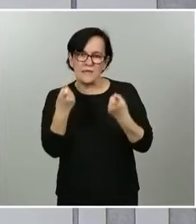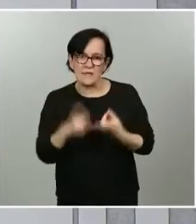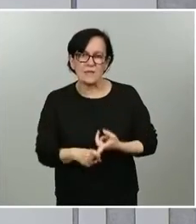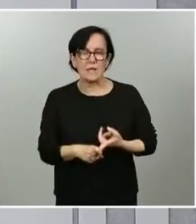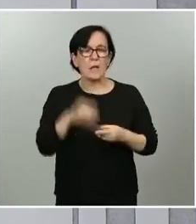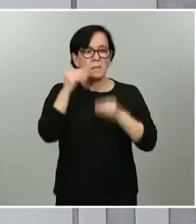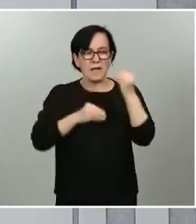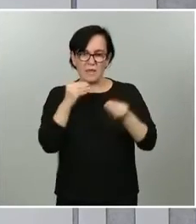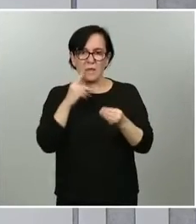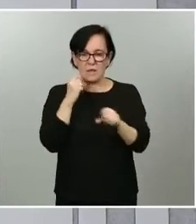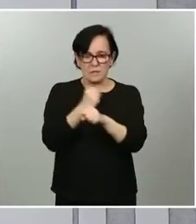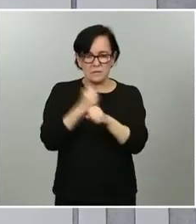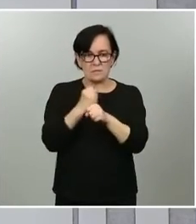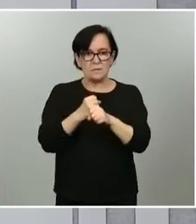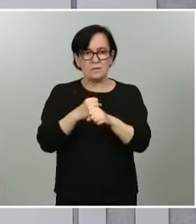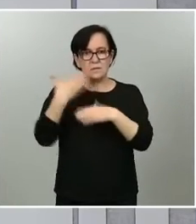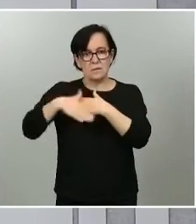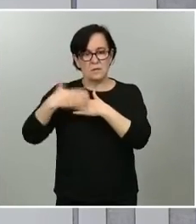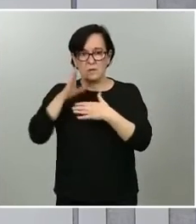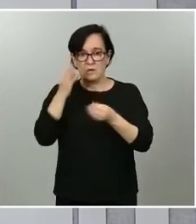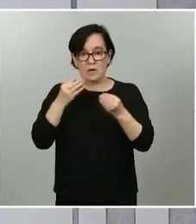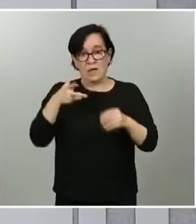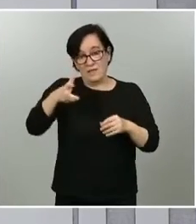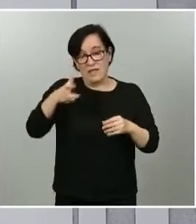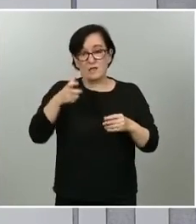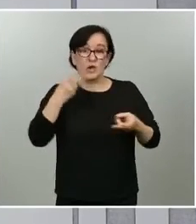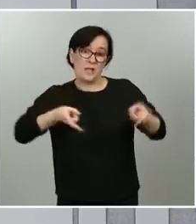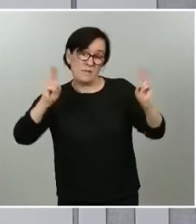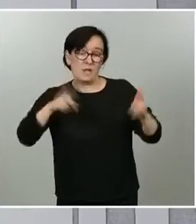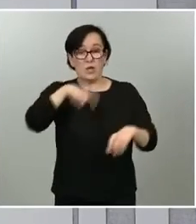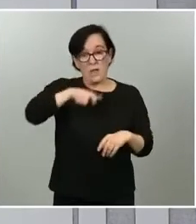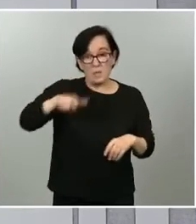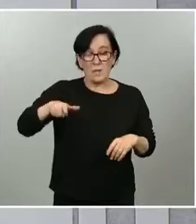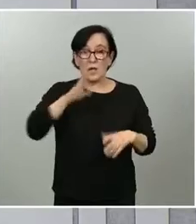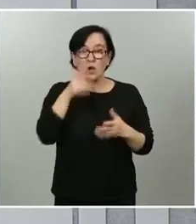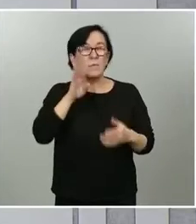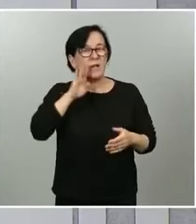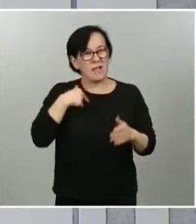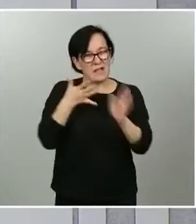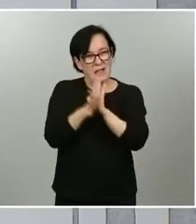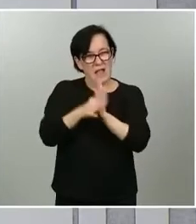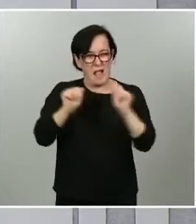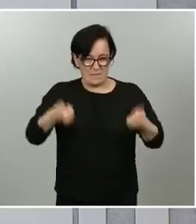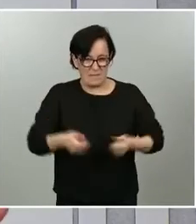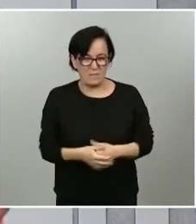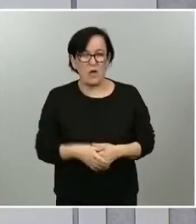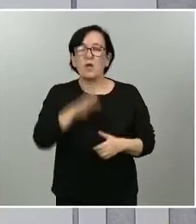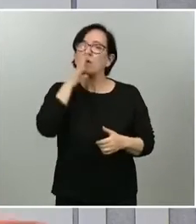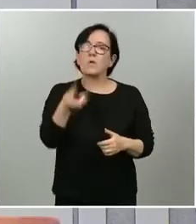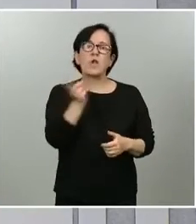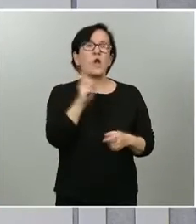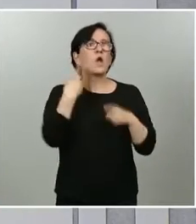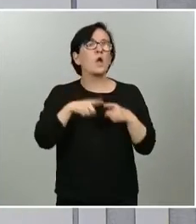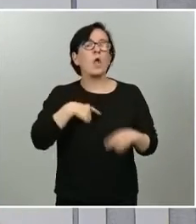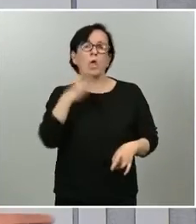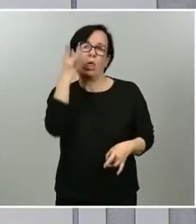ejercicio de la restricción de esos derechos y libertades de los ciudadanos como he comentado al principio por eso no es un instrumento caprichoso